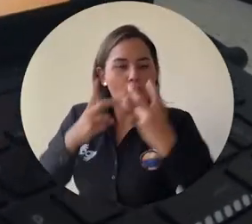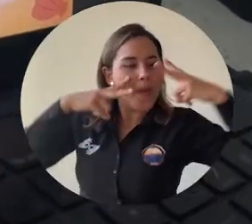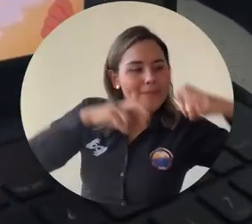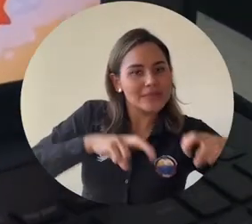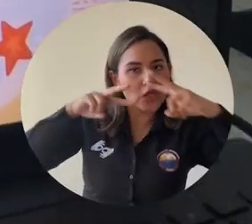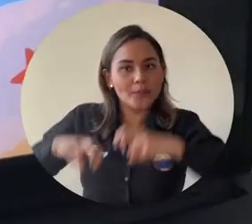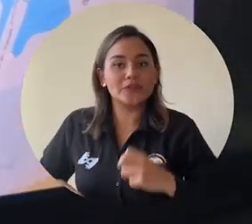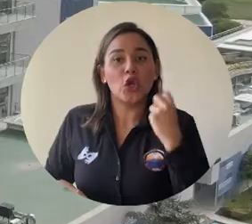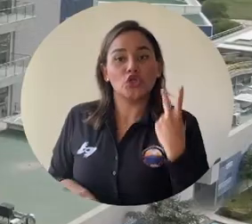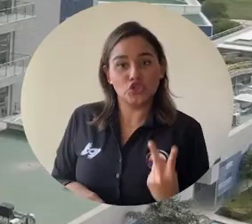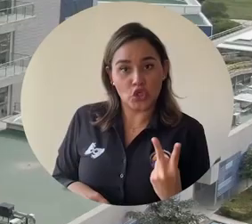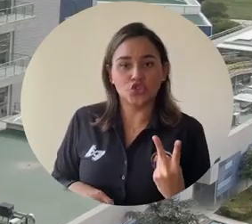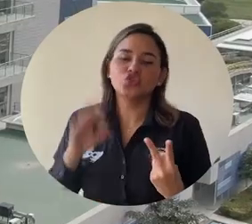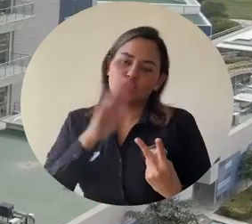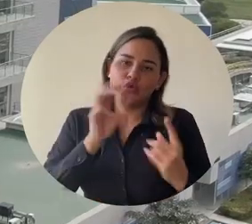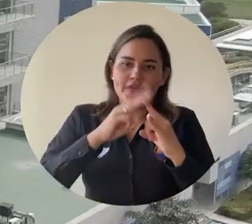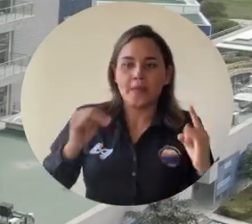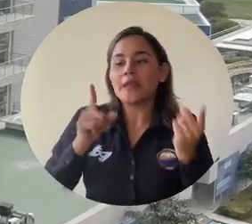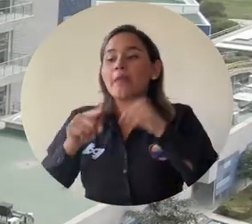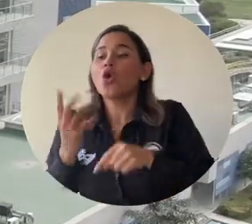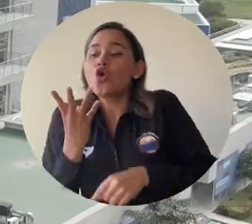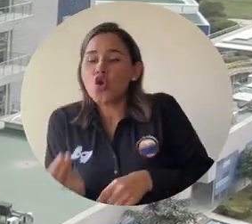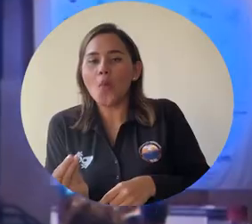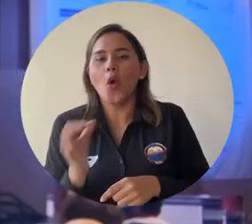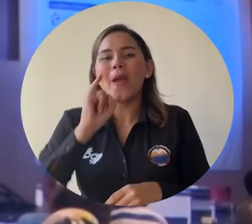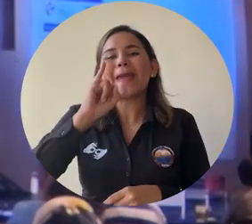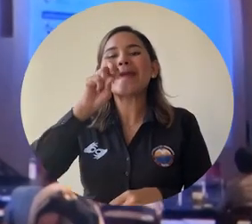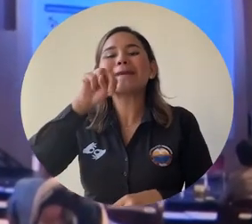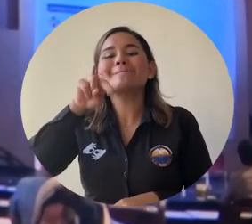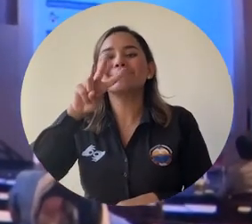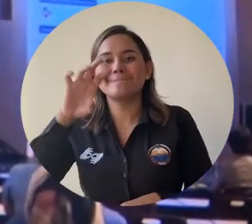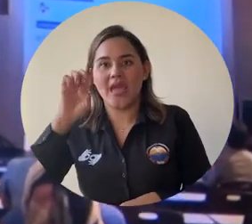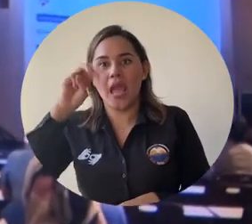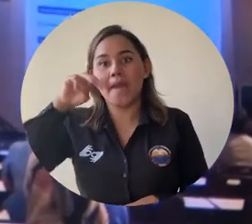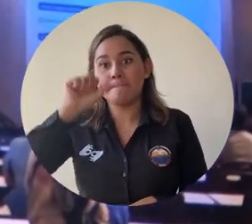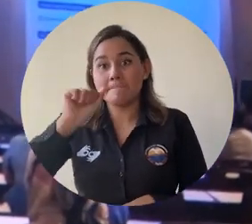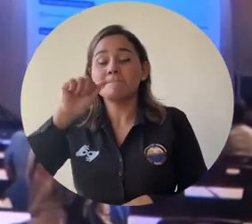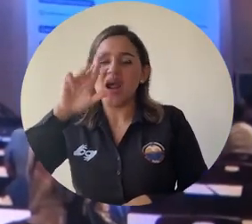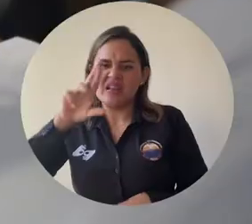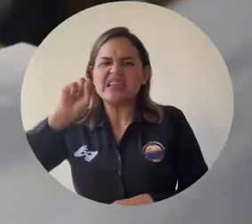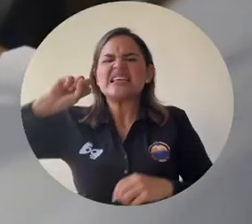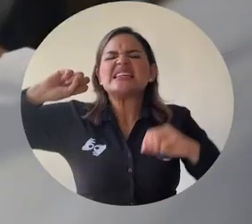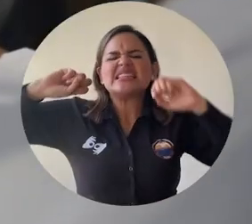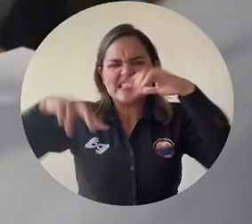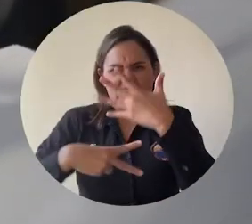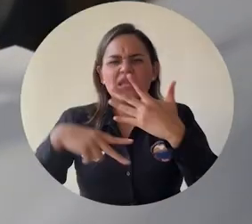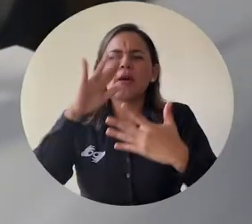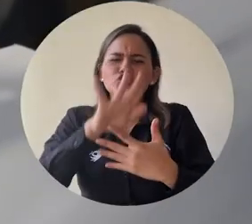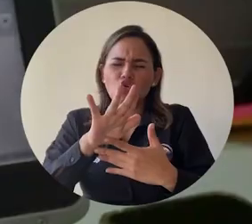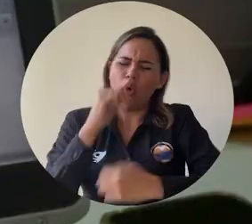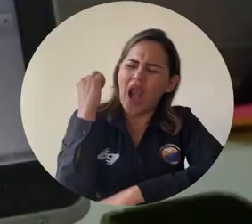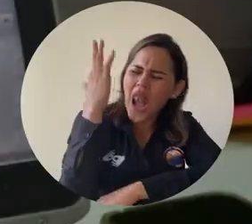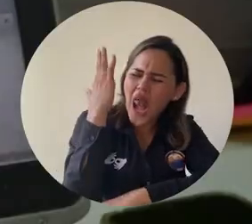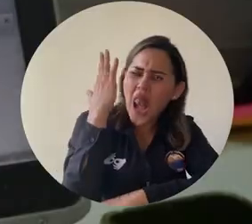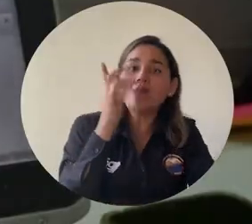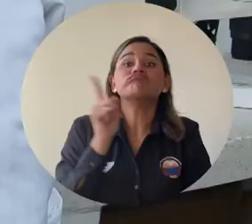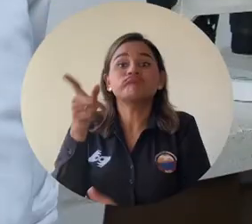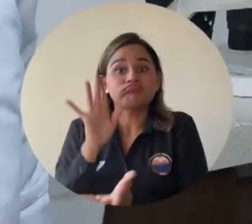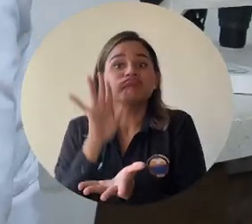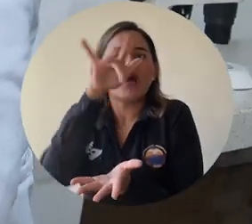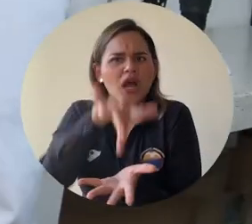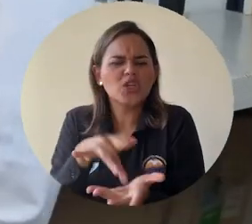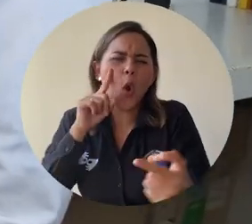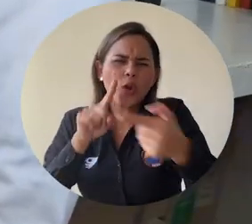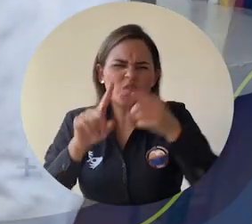investigación con un equipo de INVEMAR. Sus resultados fueron sustentados en la séptima conferencia internacional sobre desechos marinos en Corea del Sur,